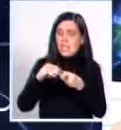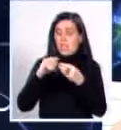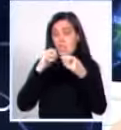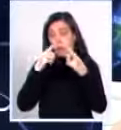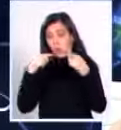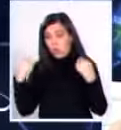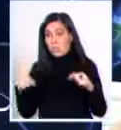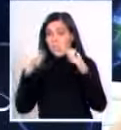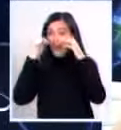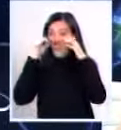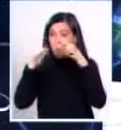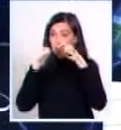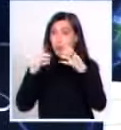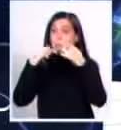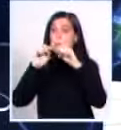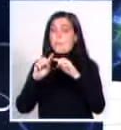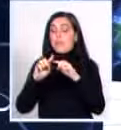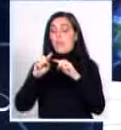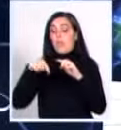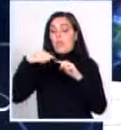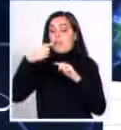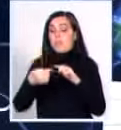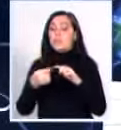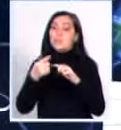determinarían posteriormente una hipoacusia profunda.